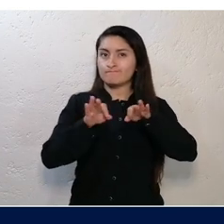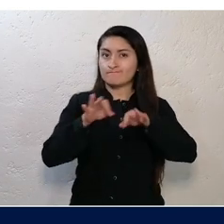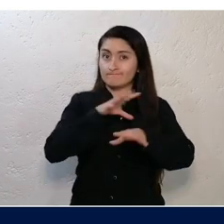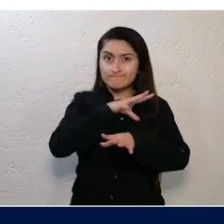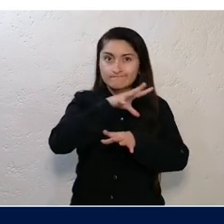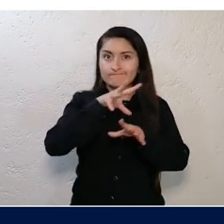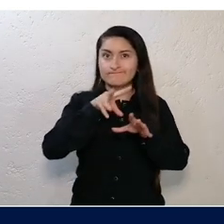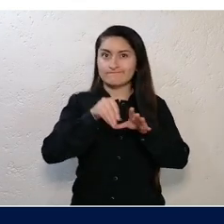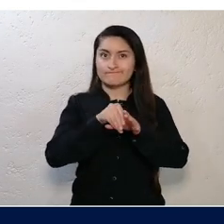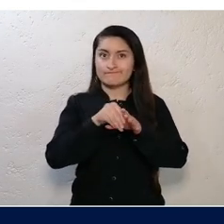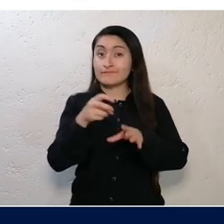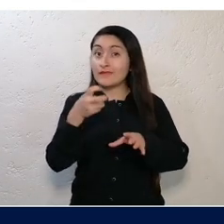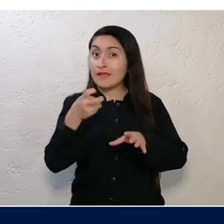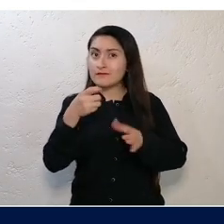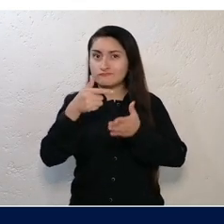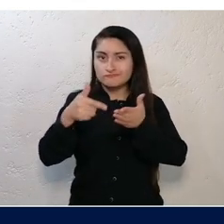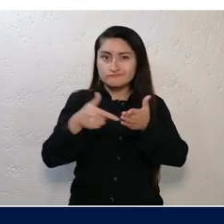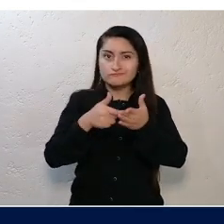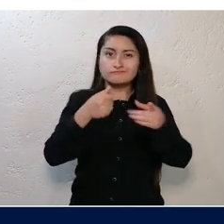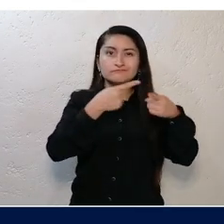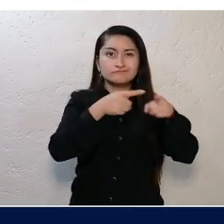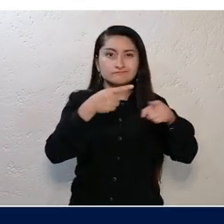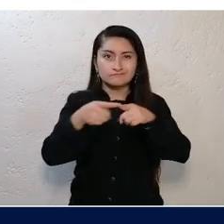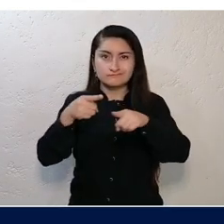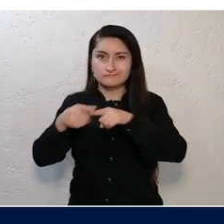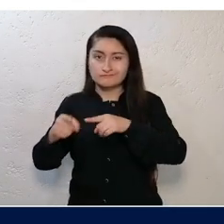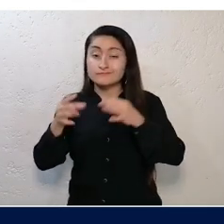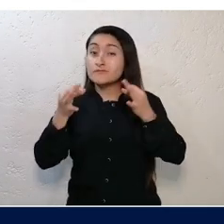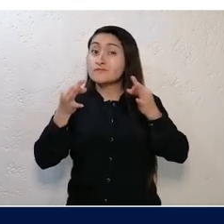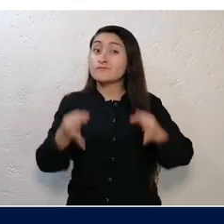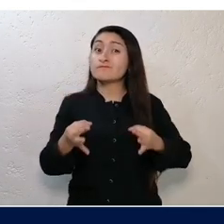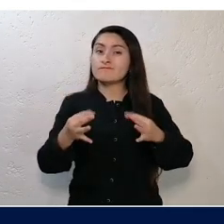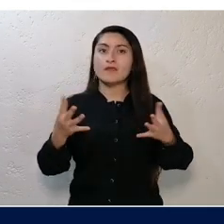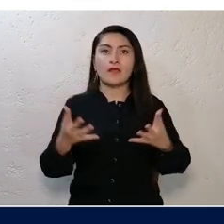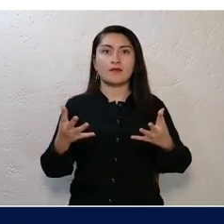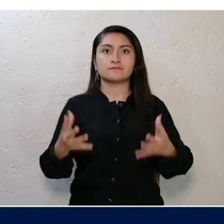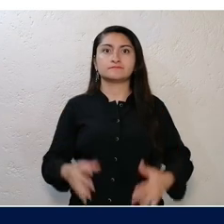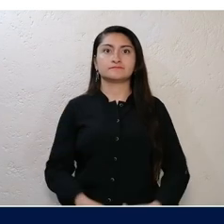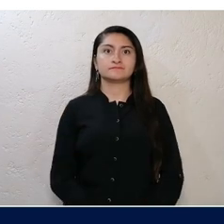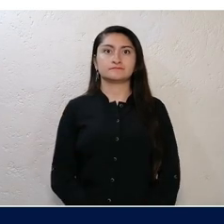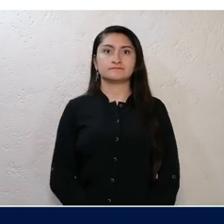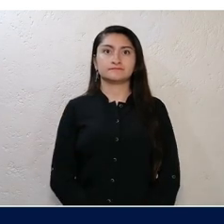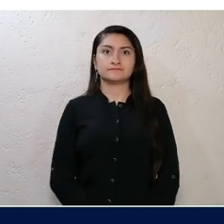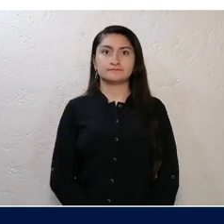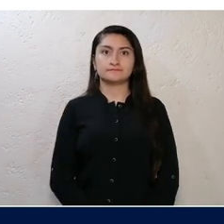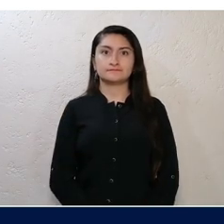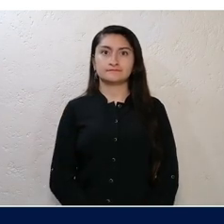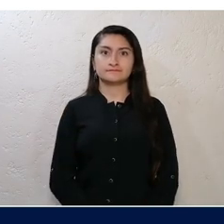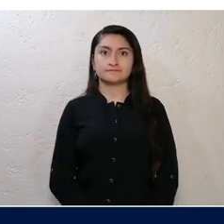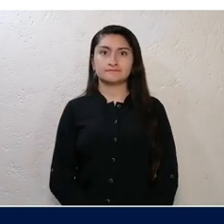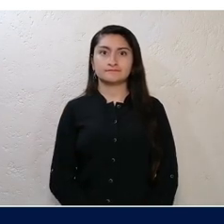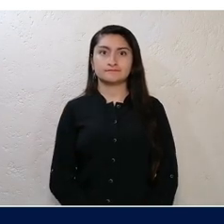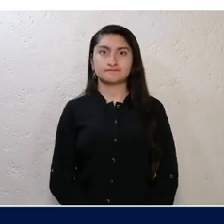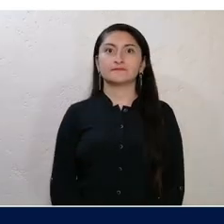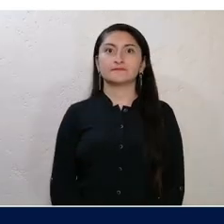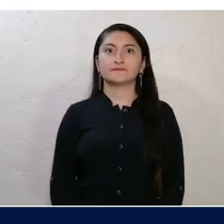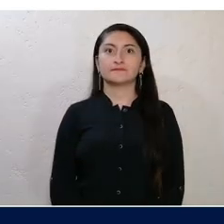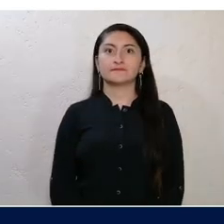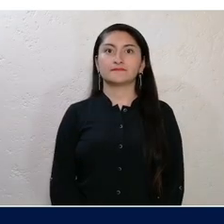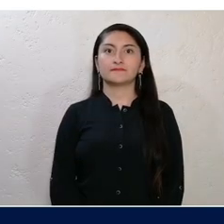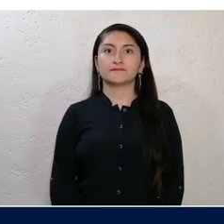finalmente, una última diferencia es que todo este trabajo se lleva a cabo en escenarios